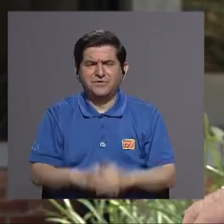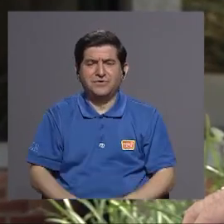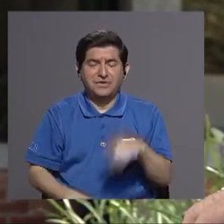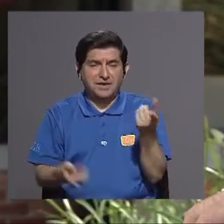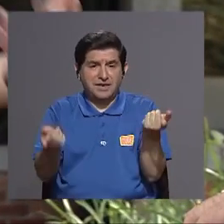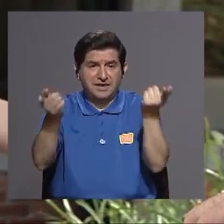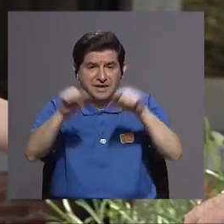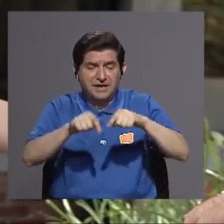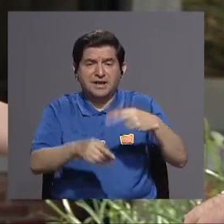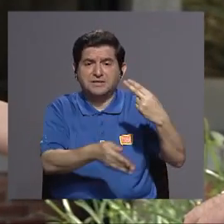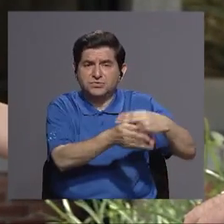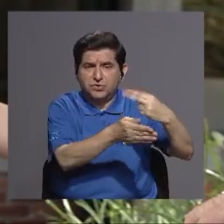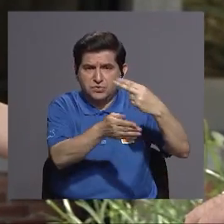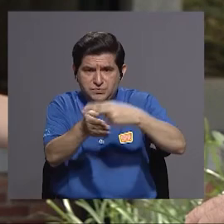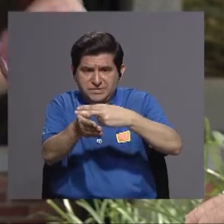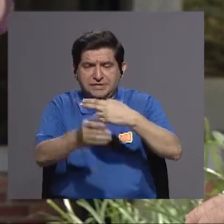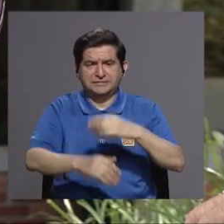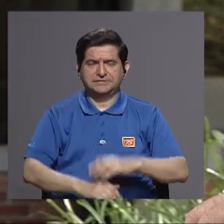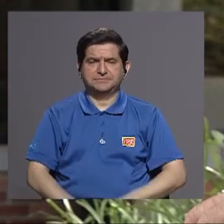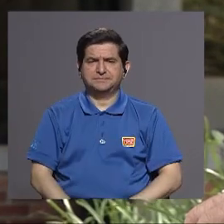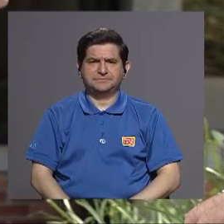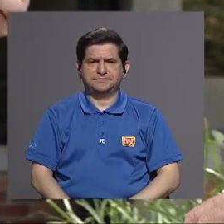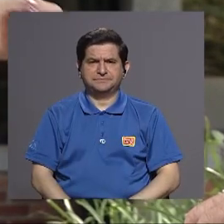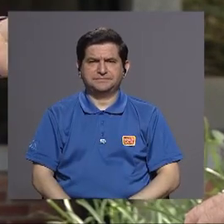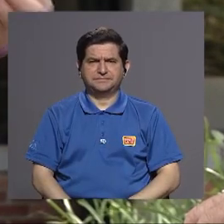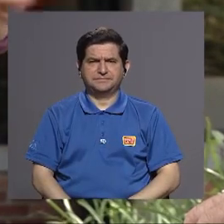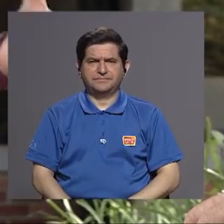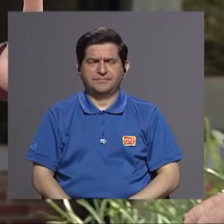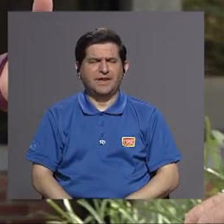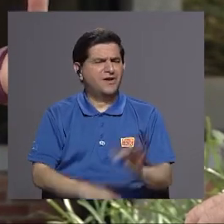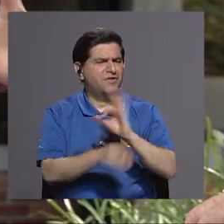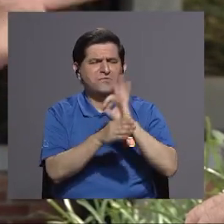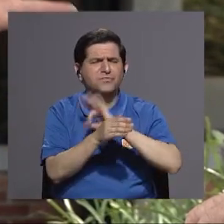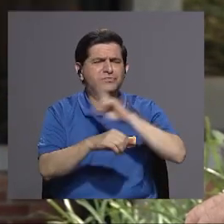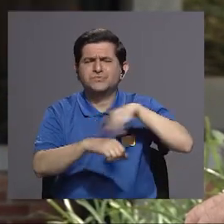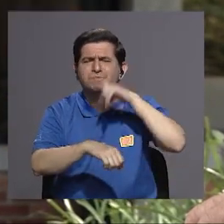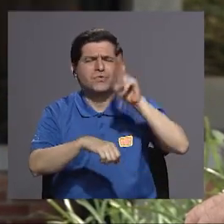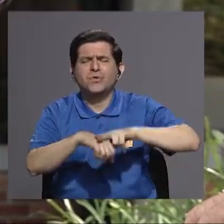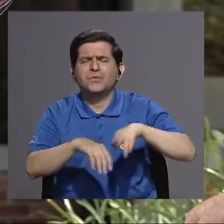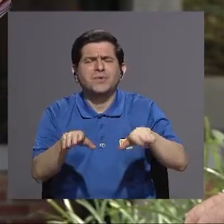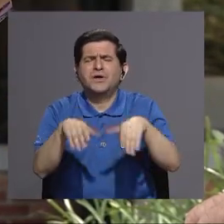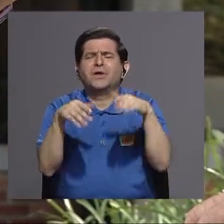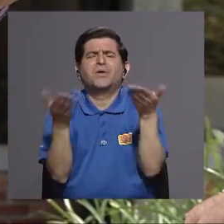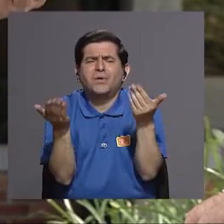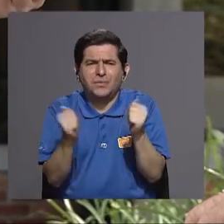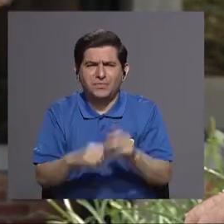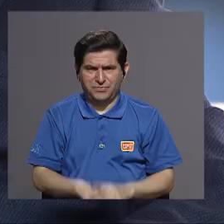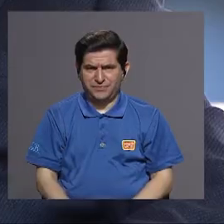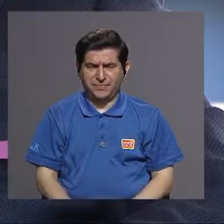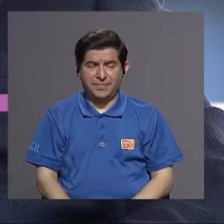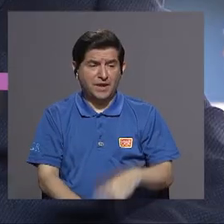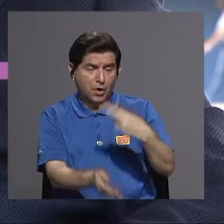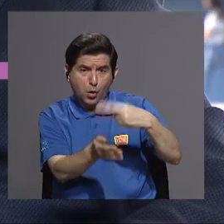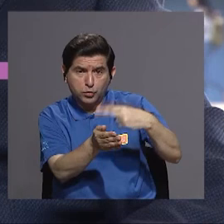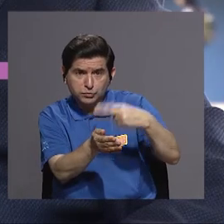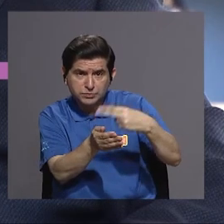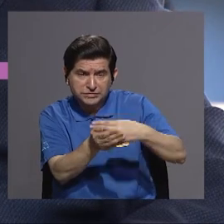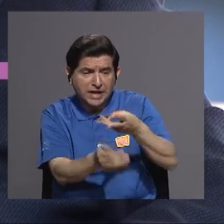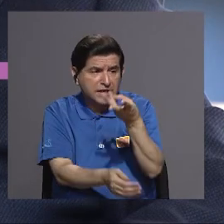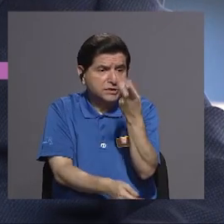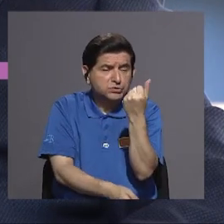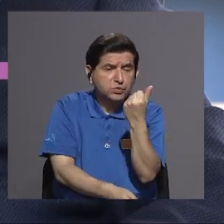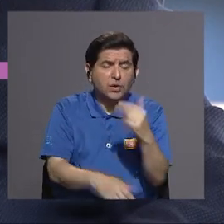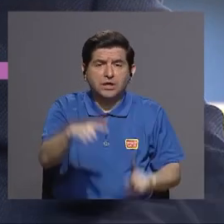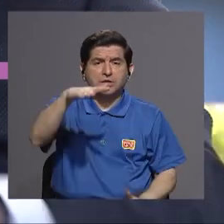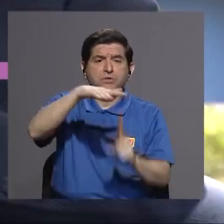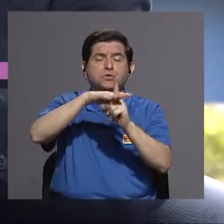en los hospitales como es como como funciona normalmente eso en cuantas hospitales está